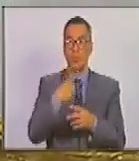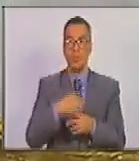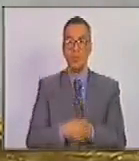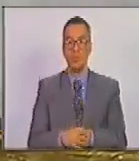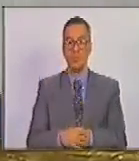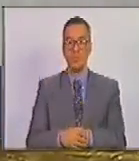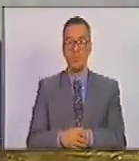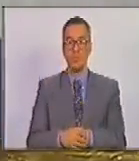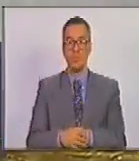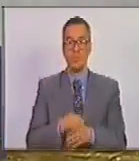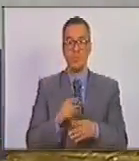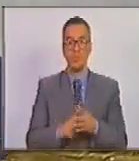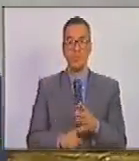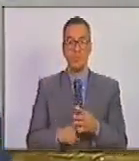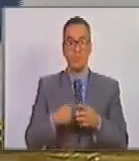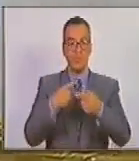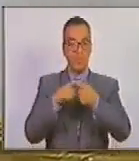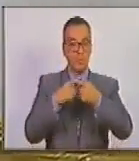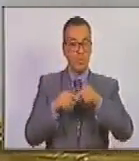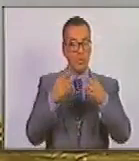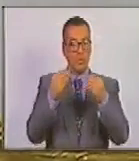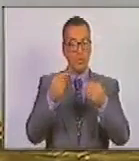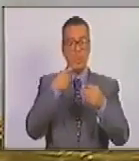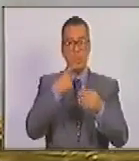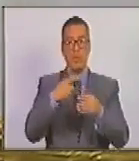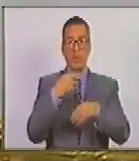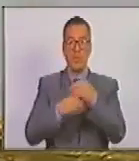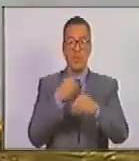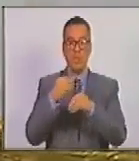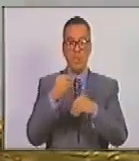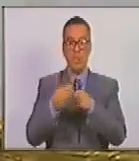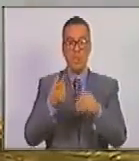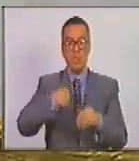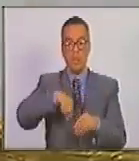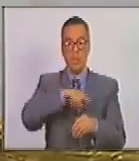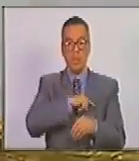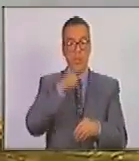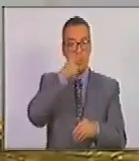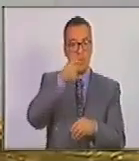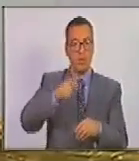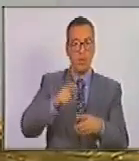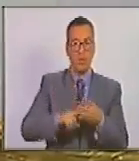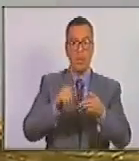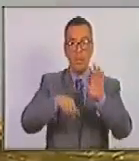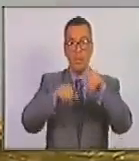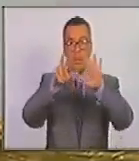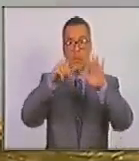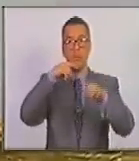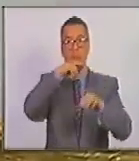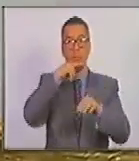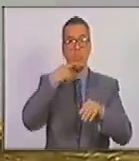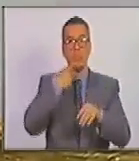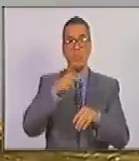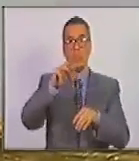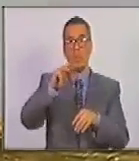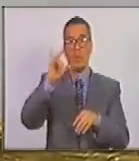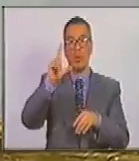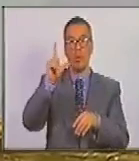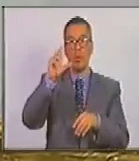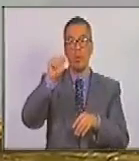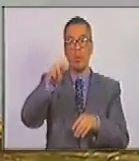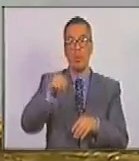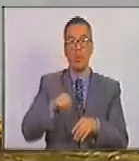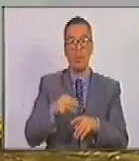las cientos de agresiones a las que ha sido sometida nuestra patria 18 de octubre aquella declaración de William Rothfield